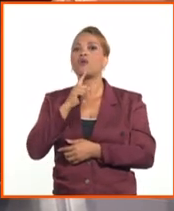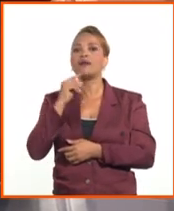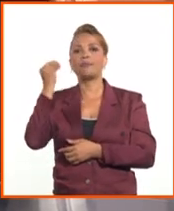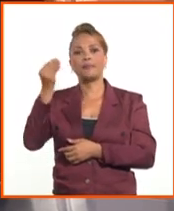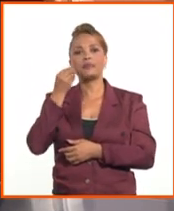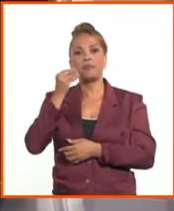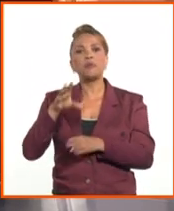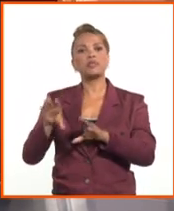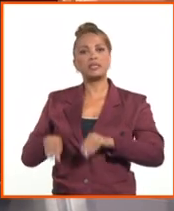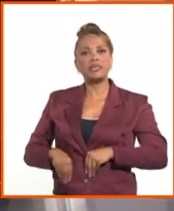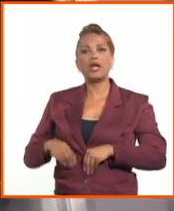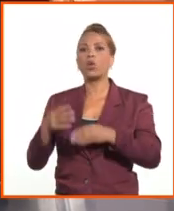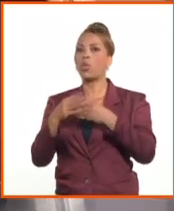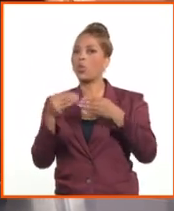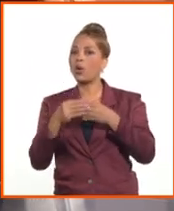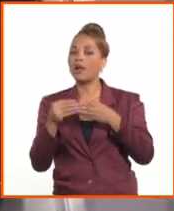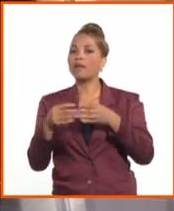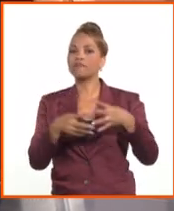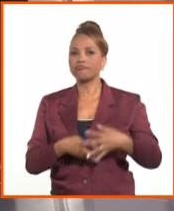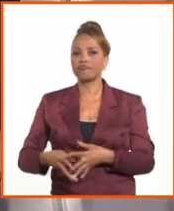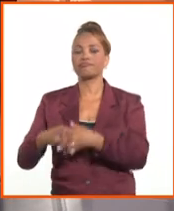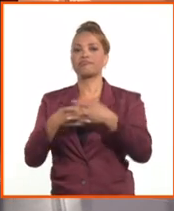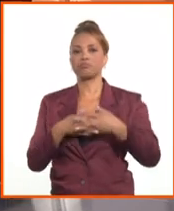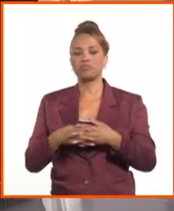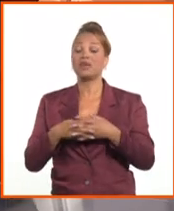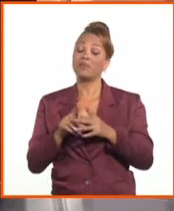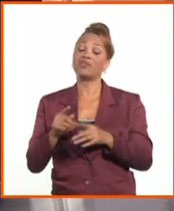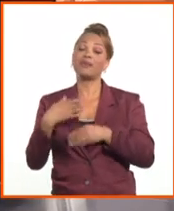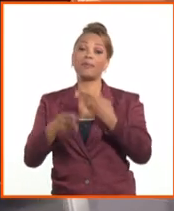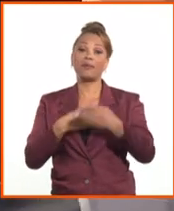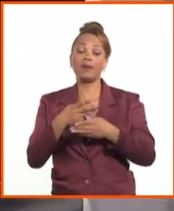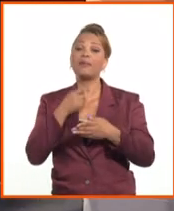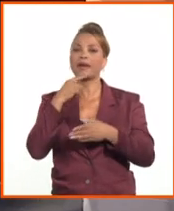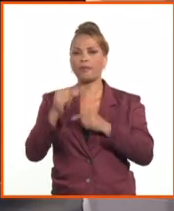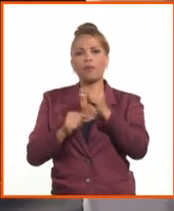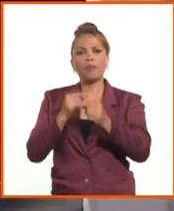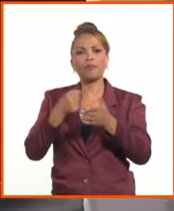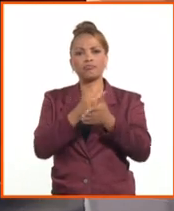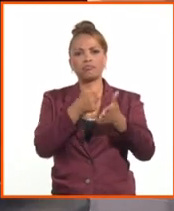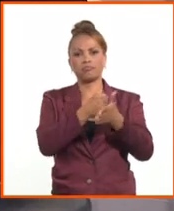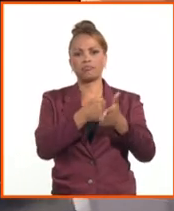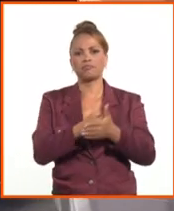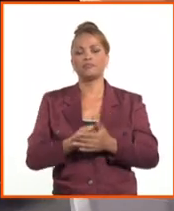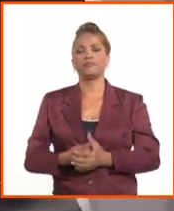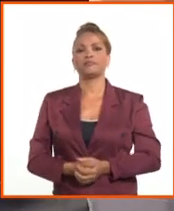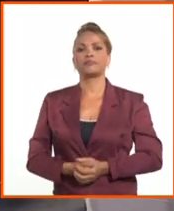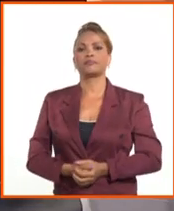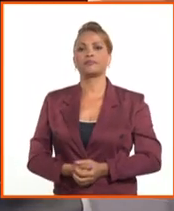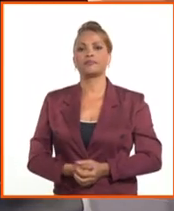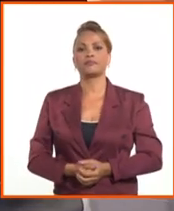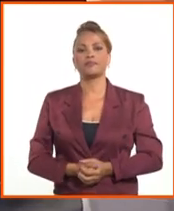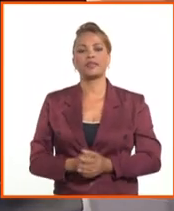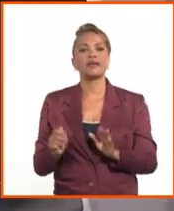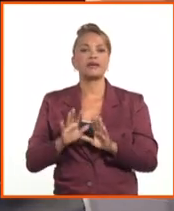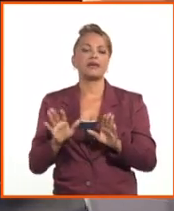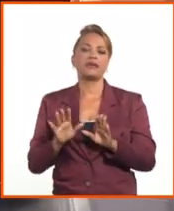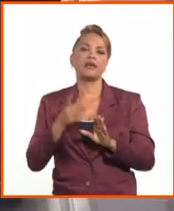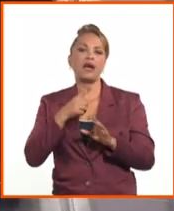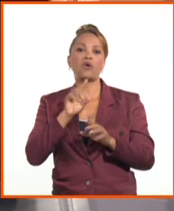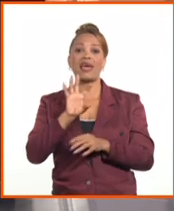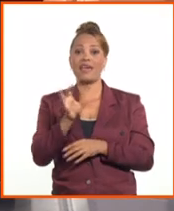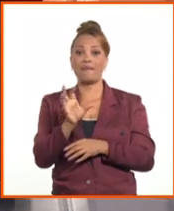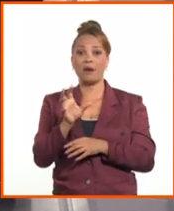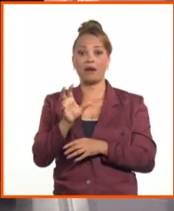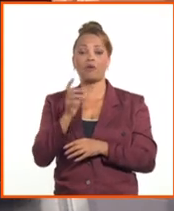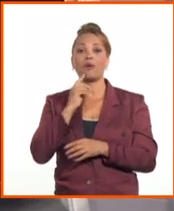los dólares y bueno, nos crea esa problemática que tendremos que enfrentar, pero en el, ya la bancarización como la llamamos, o